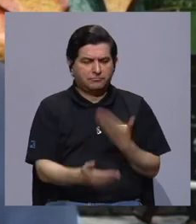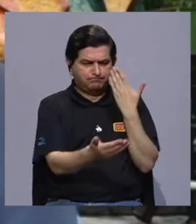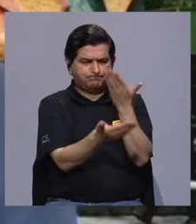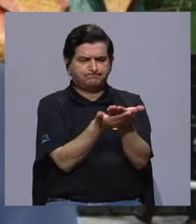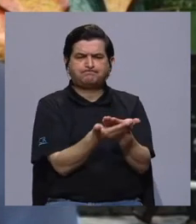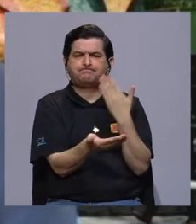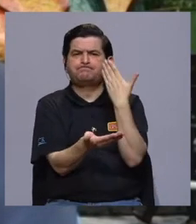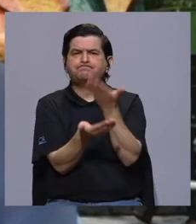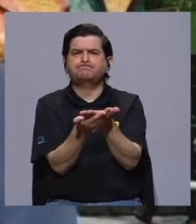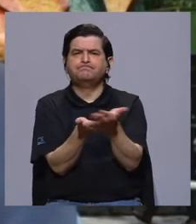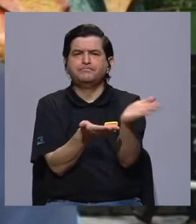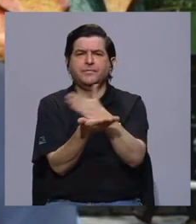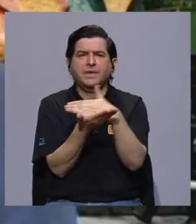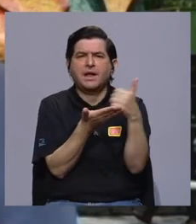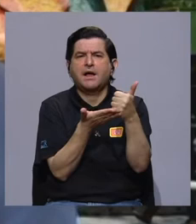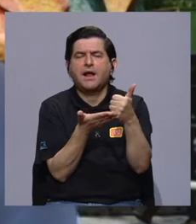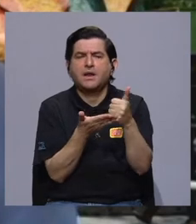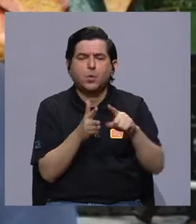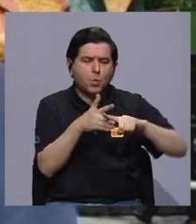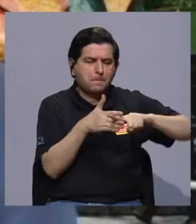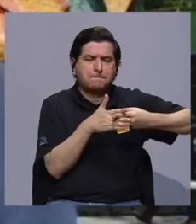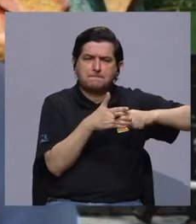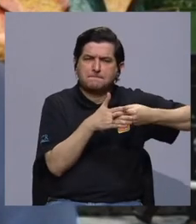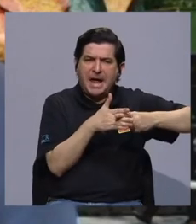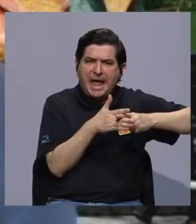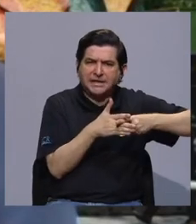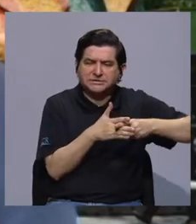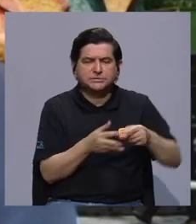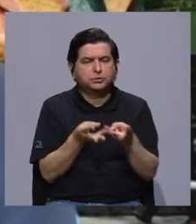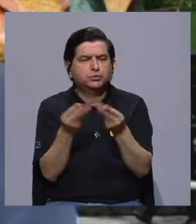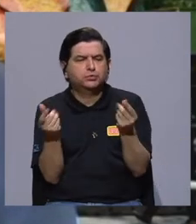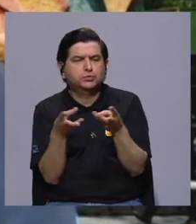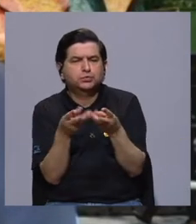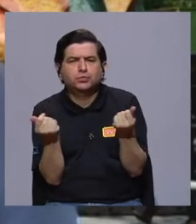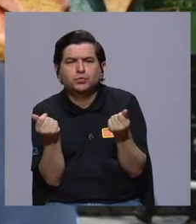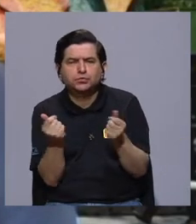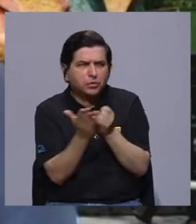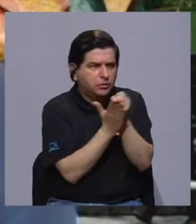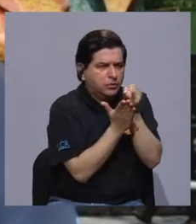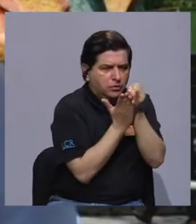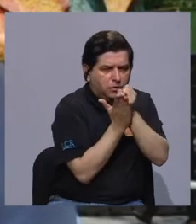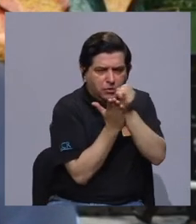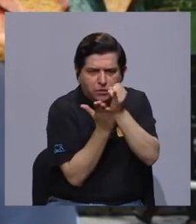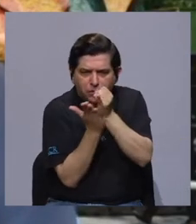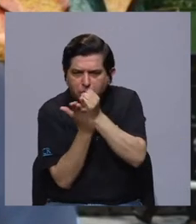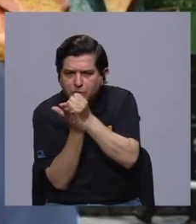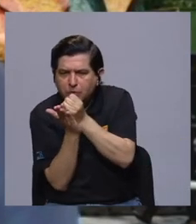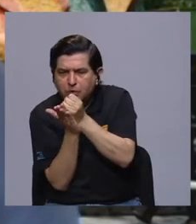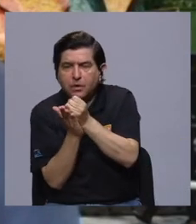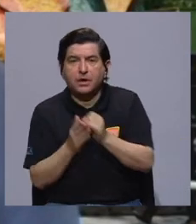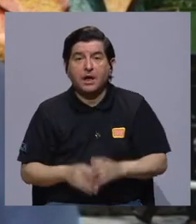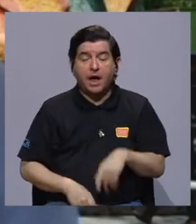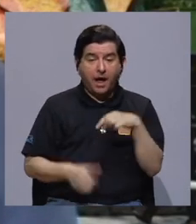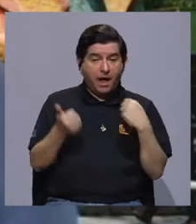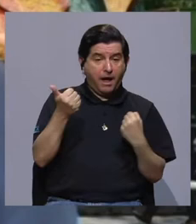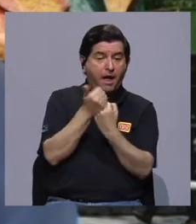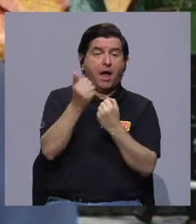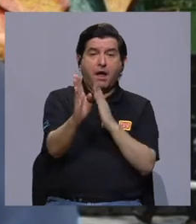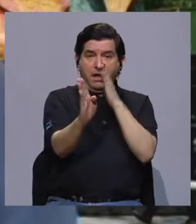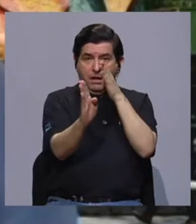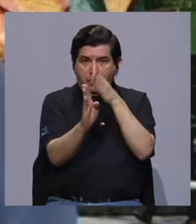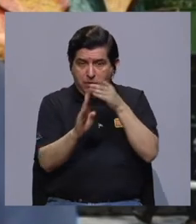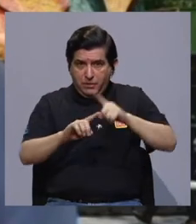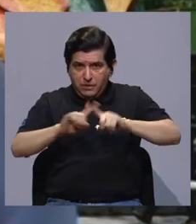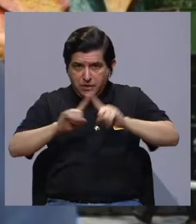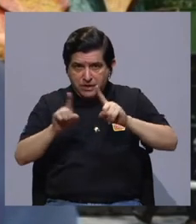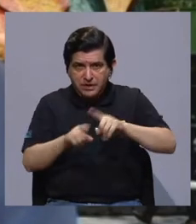y han planteado, pues, algunos mecanismos, algunas soluciones, algunas investigaciones, que han venido a apoyar